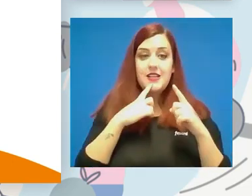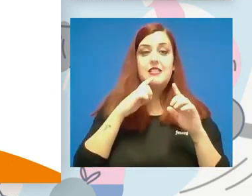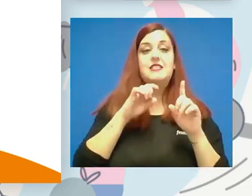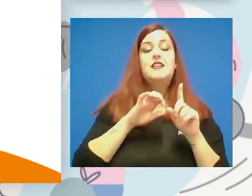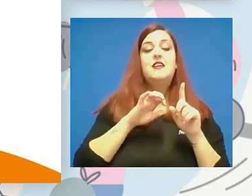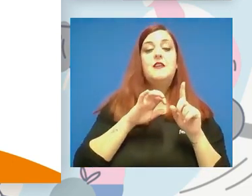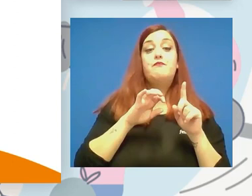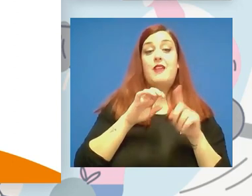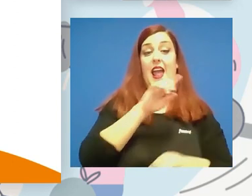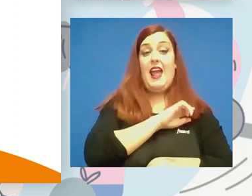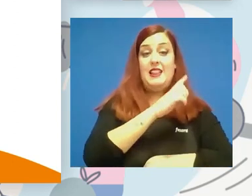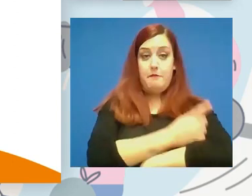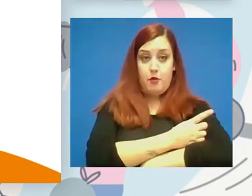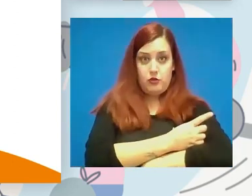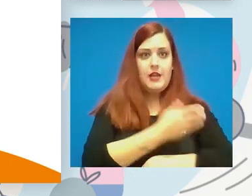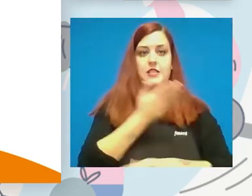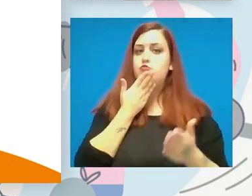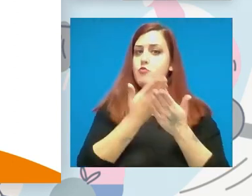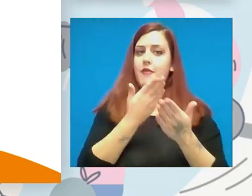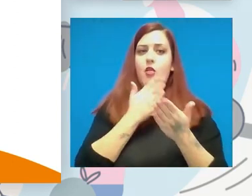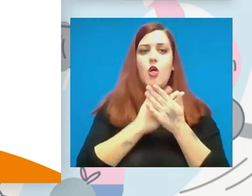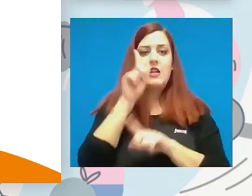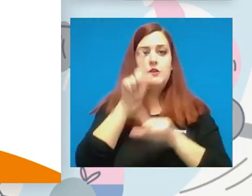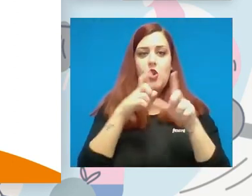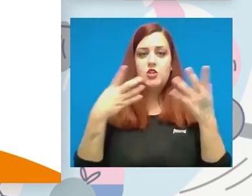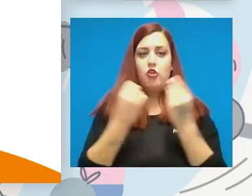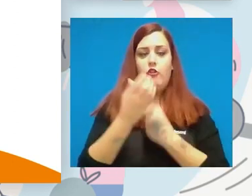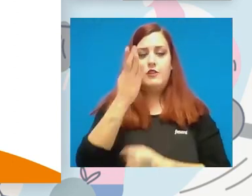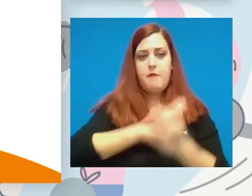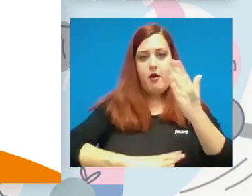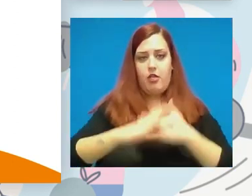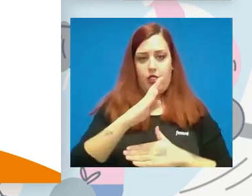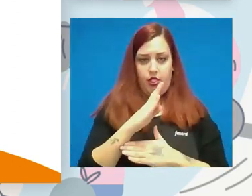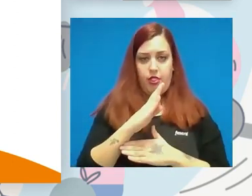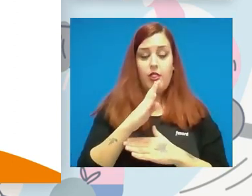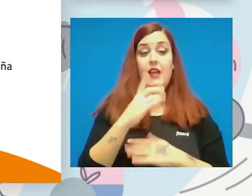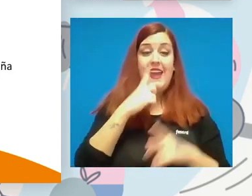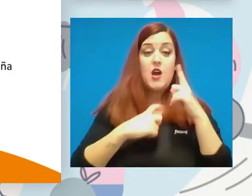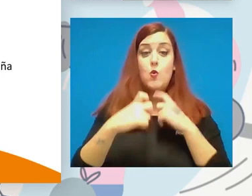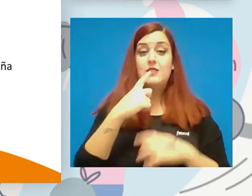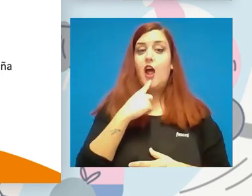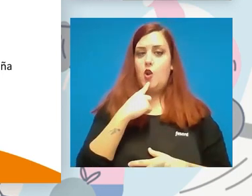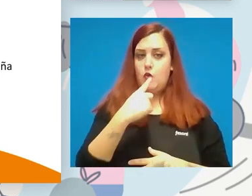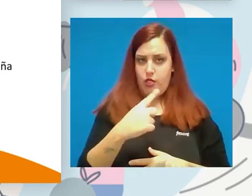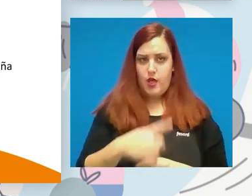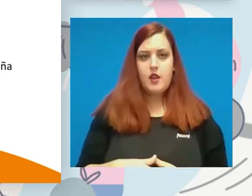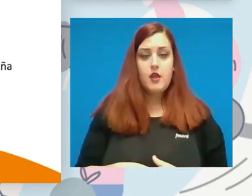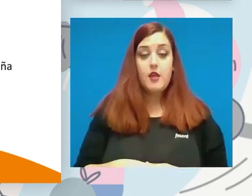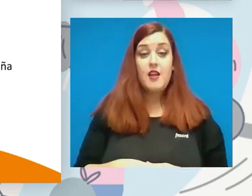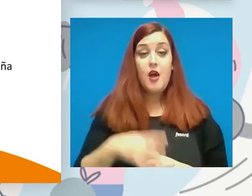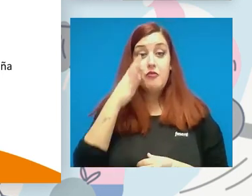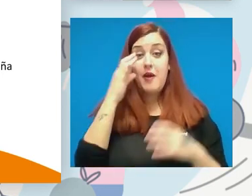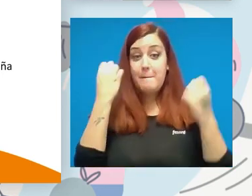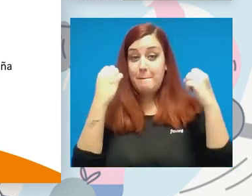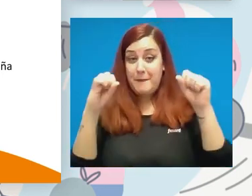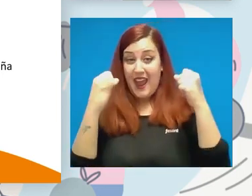demandada entre las personas con discapacidad. Hay varias encuestas que así lo dicen. Sin embargo, en la práctica es que tienen